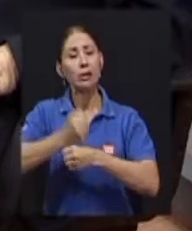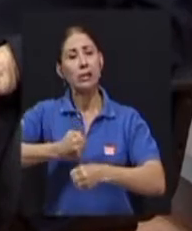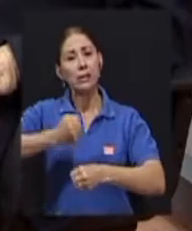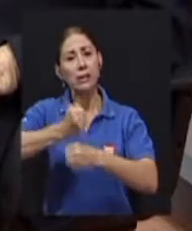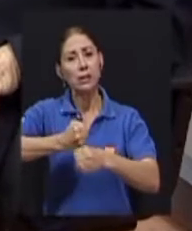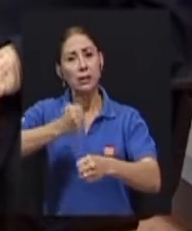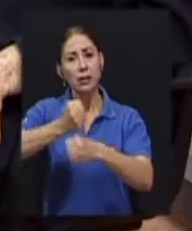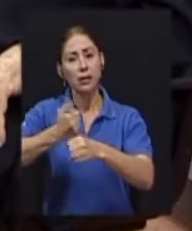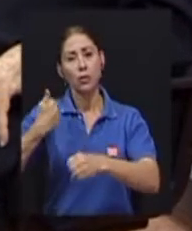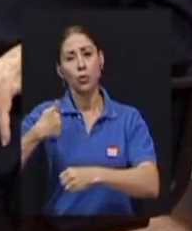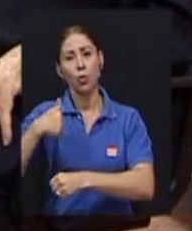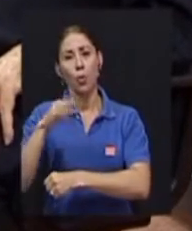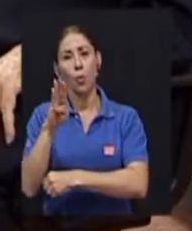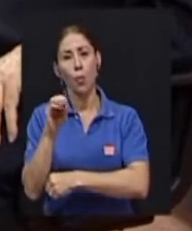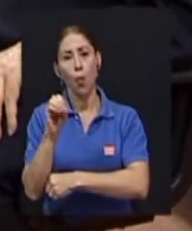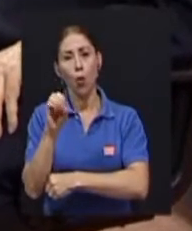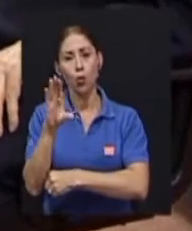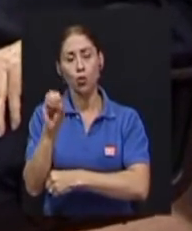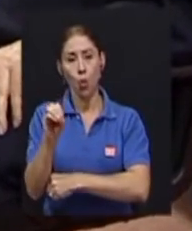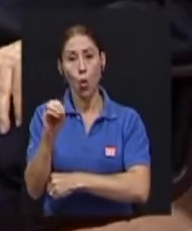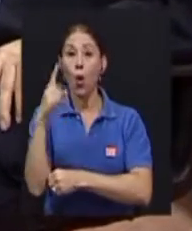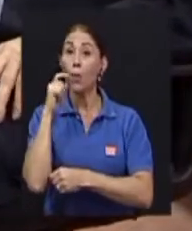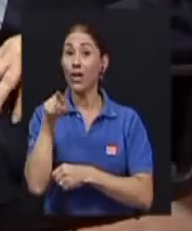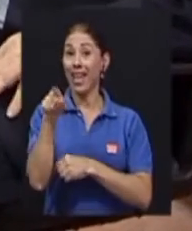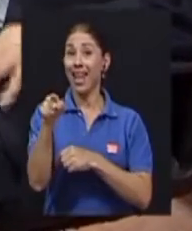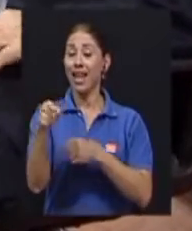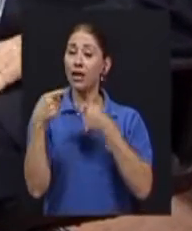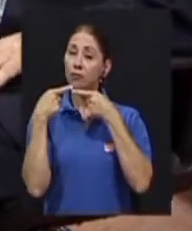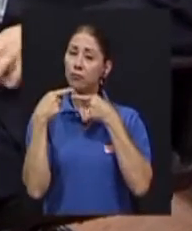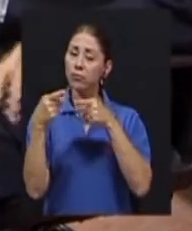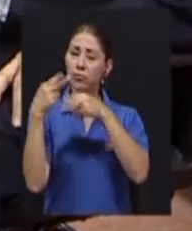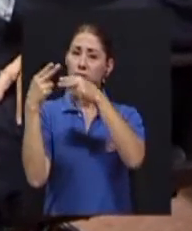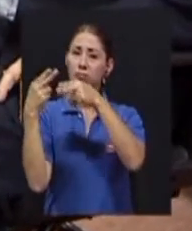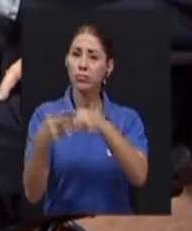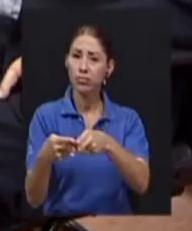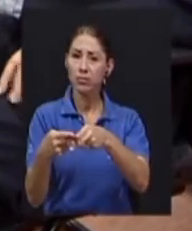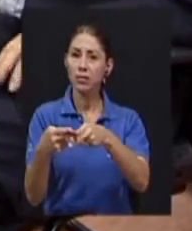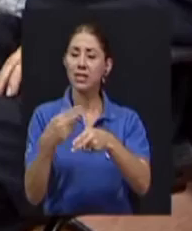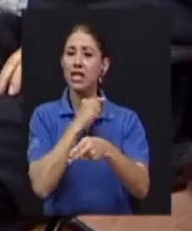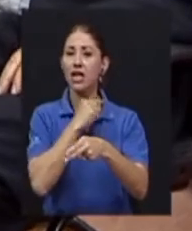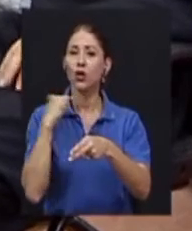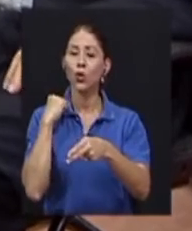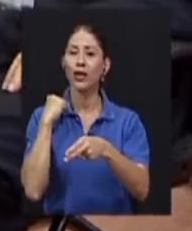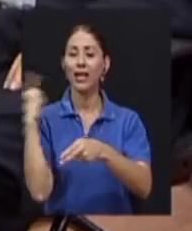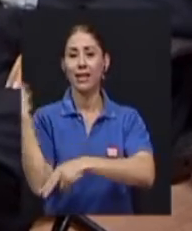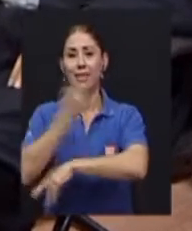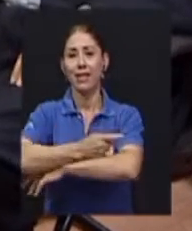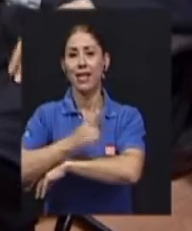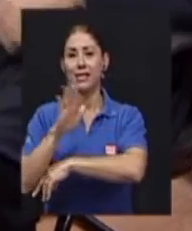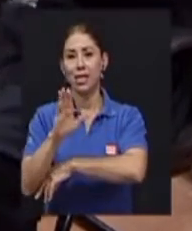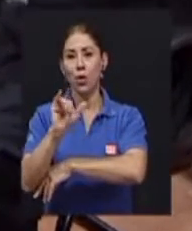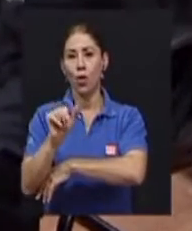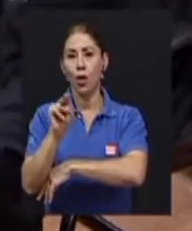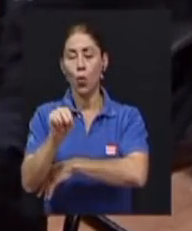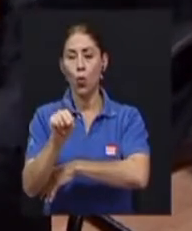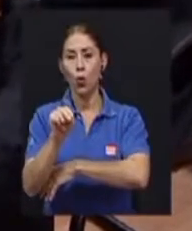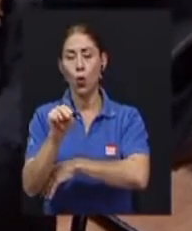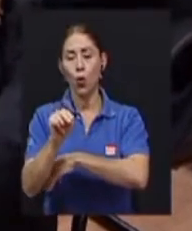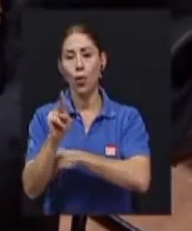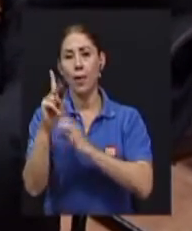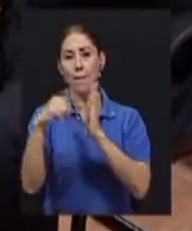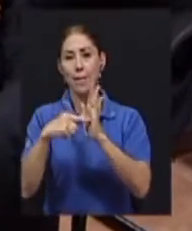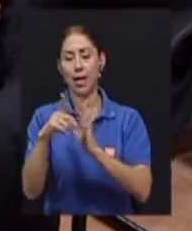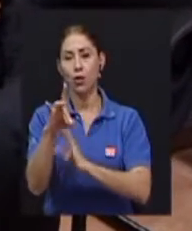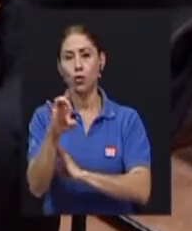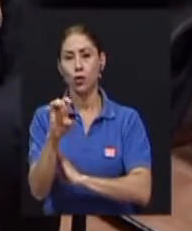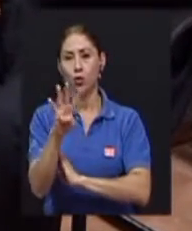Don Bosco, porque él, ordenado sacerdote, el 5 de junio de 1841, quedó